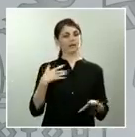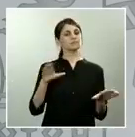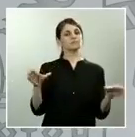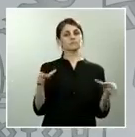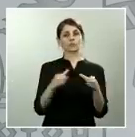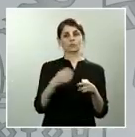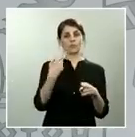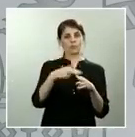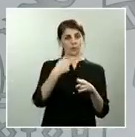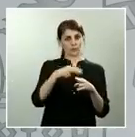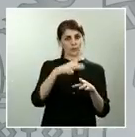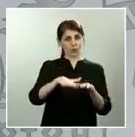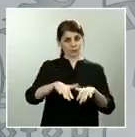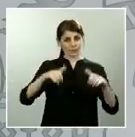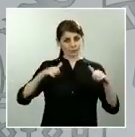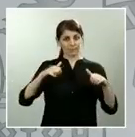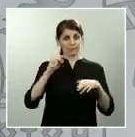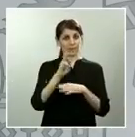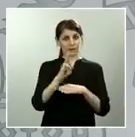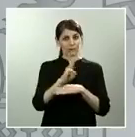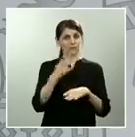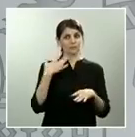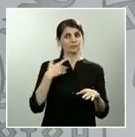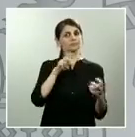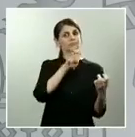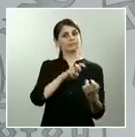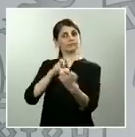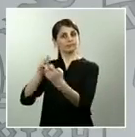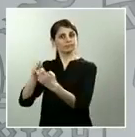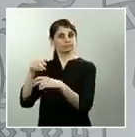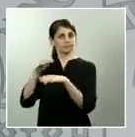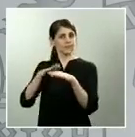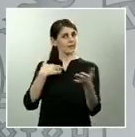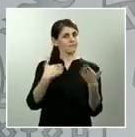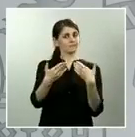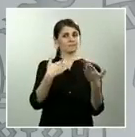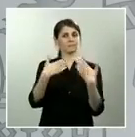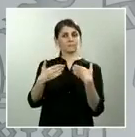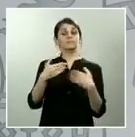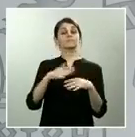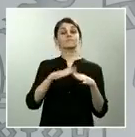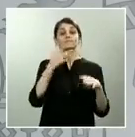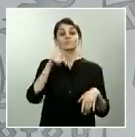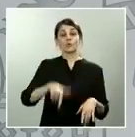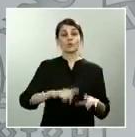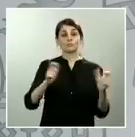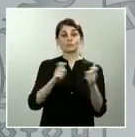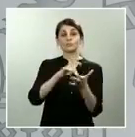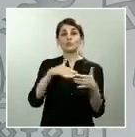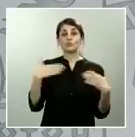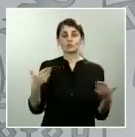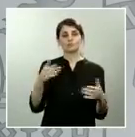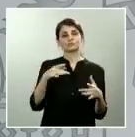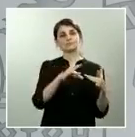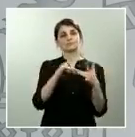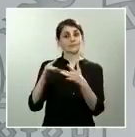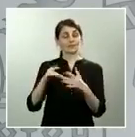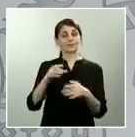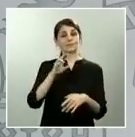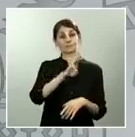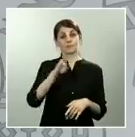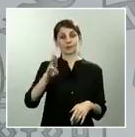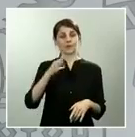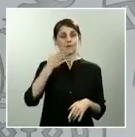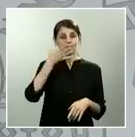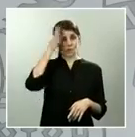parlamentario con la entrevista que ha mantenido con el líder del Partido Popular, el señor Pablo Casado. Como